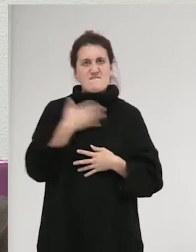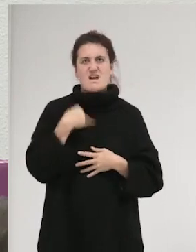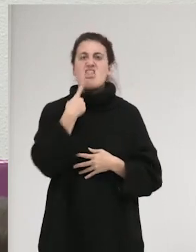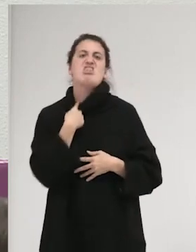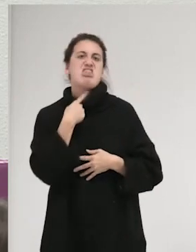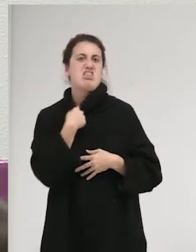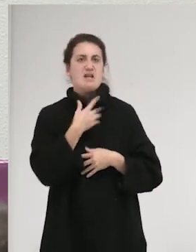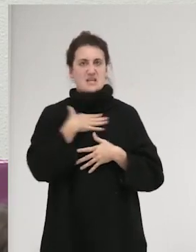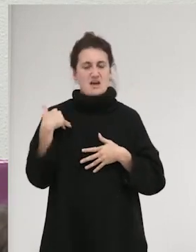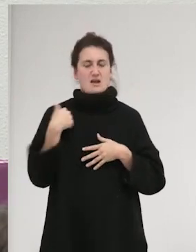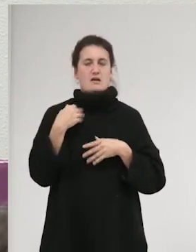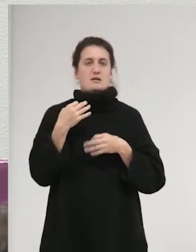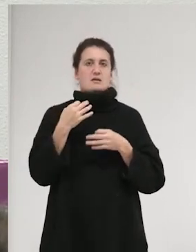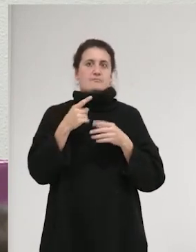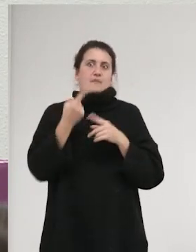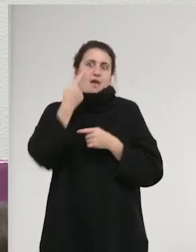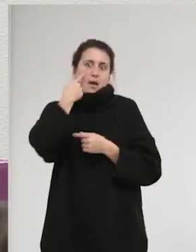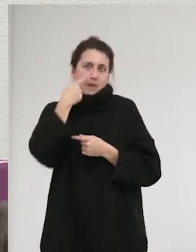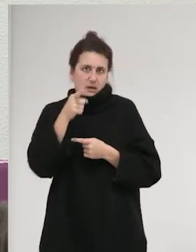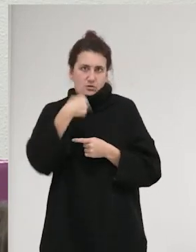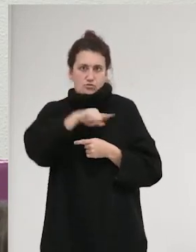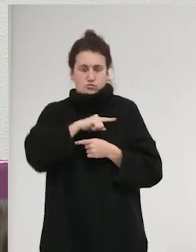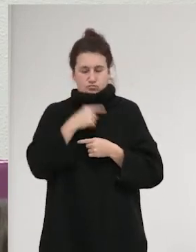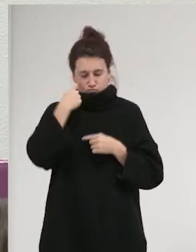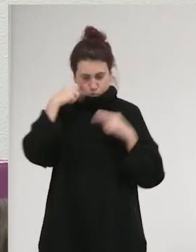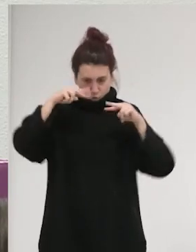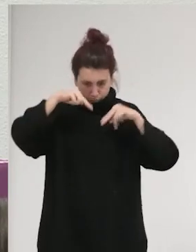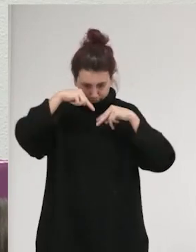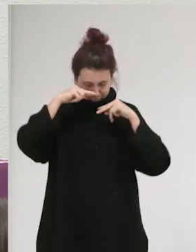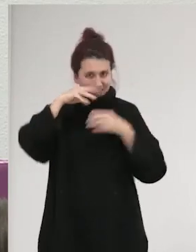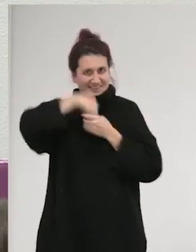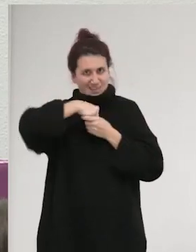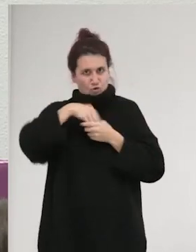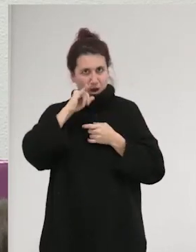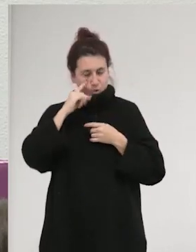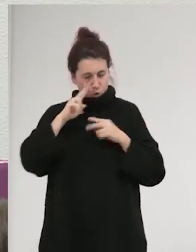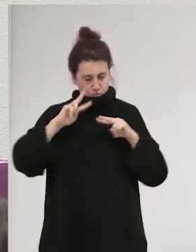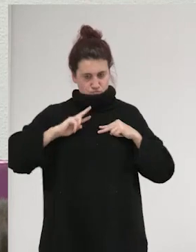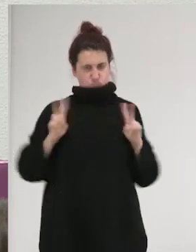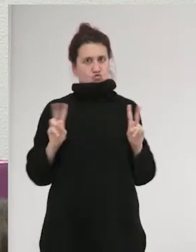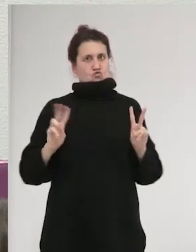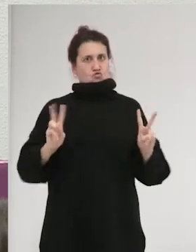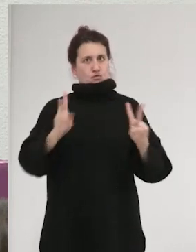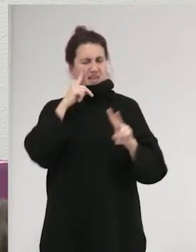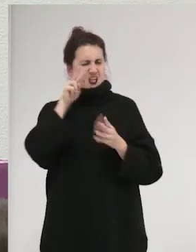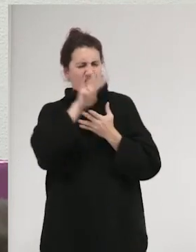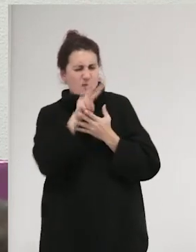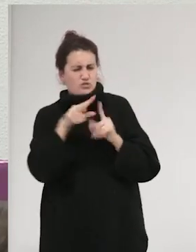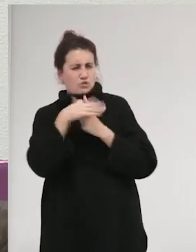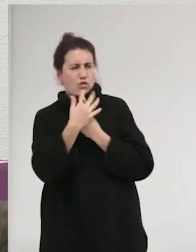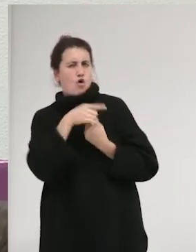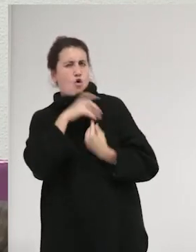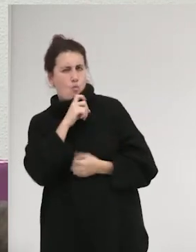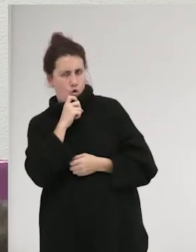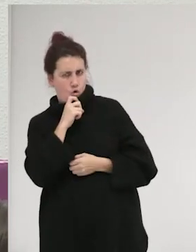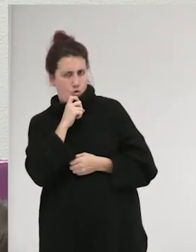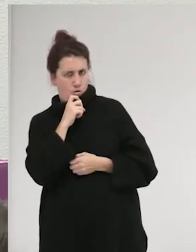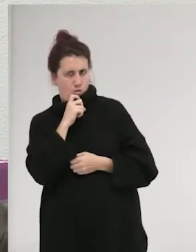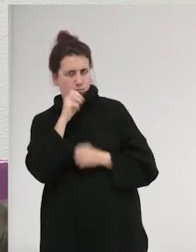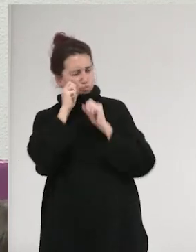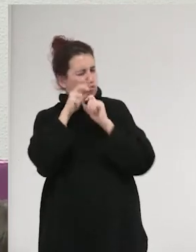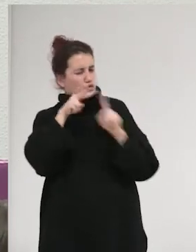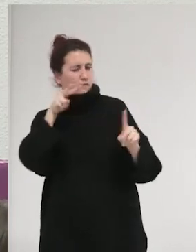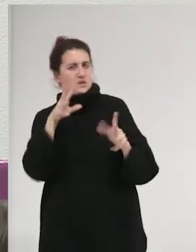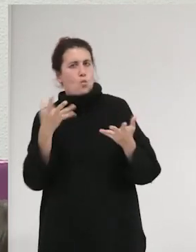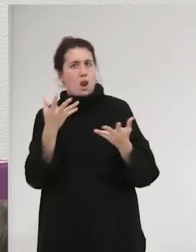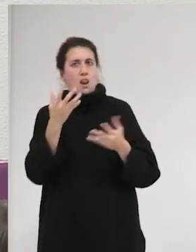bueno, también aquí tenemos que ver cuándo se nos está activando también ese mecanismo de cómo leemos las situaciones, y cuando a veces, todas y